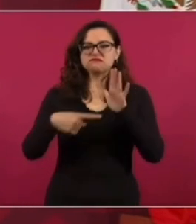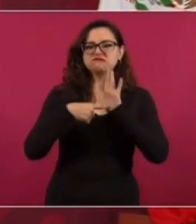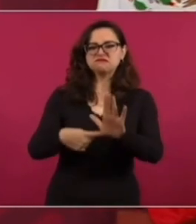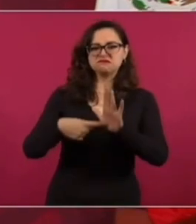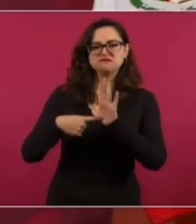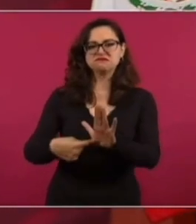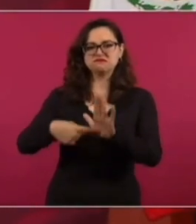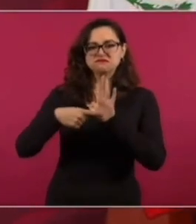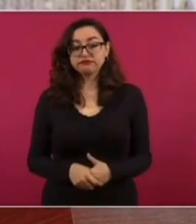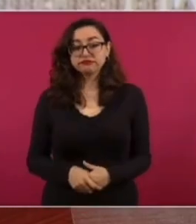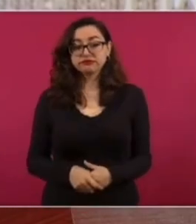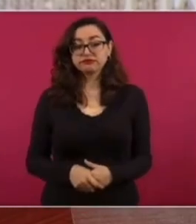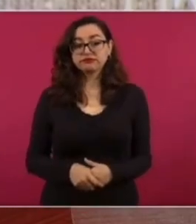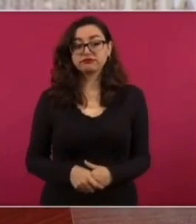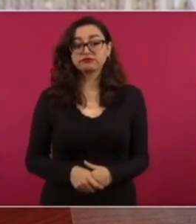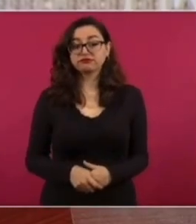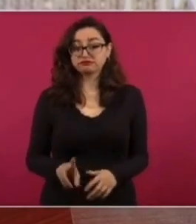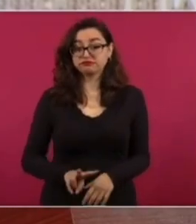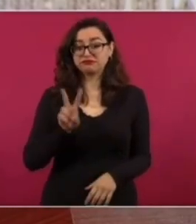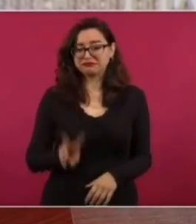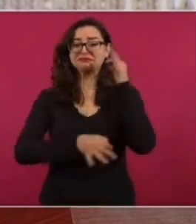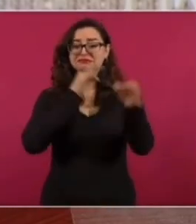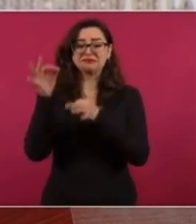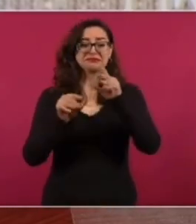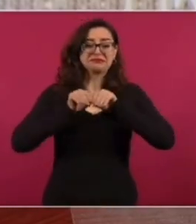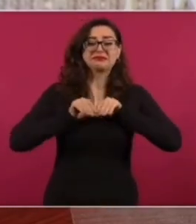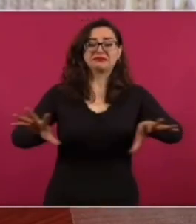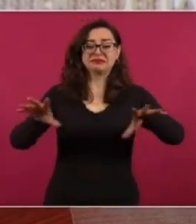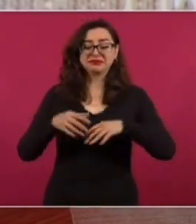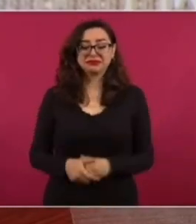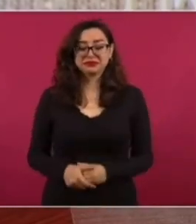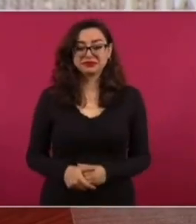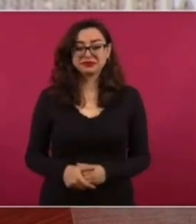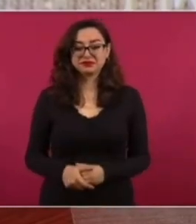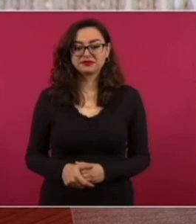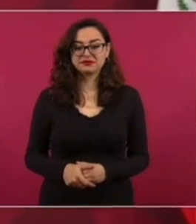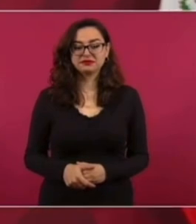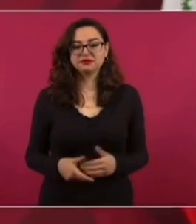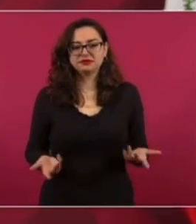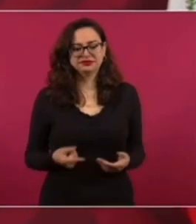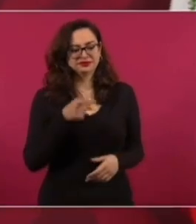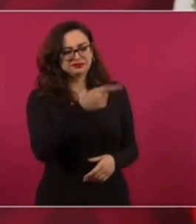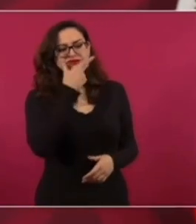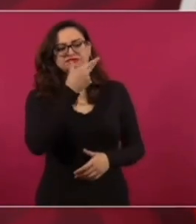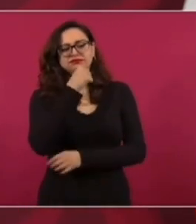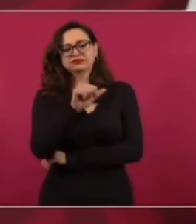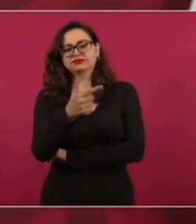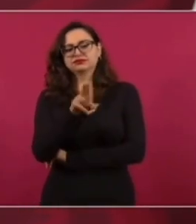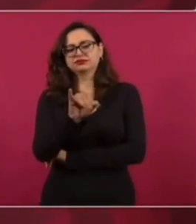insultos y, desde luego, calumnias. Estaba yo viendo a llegar al camino